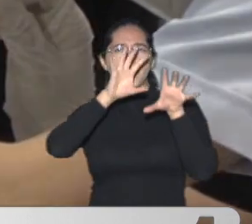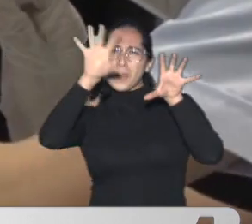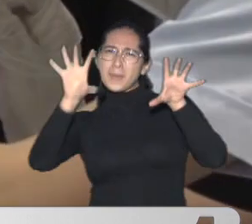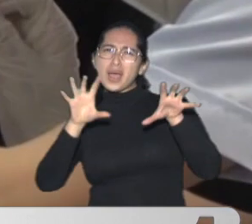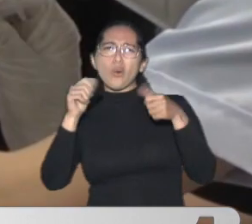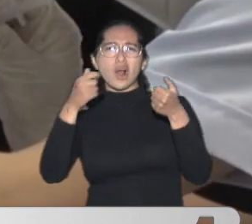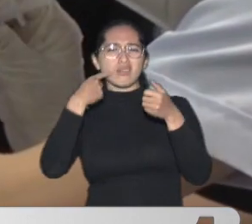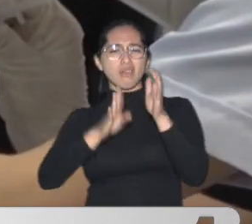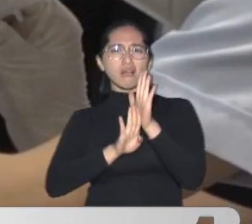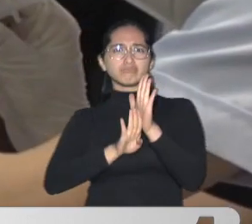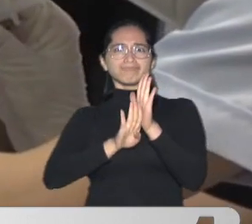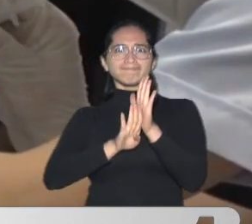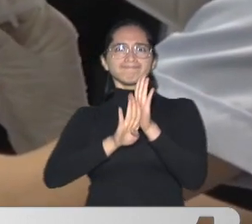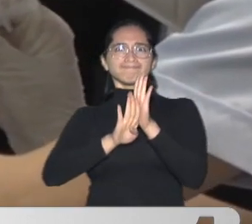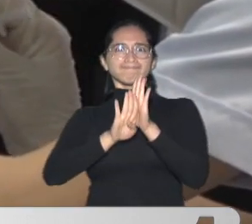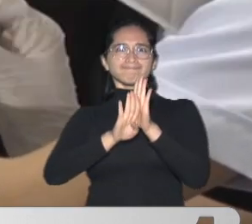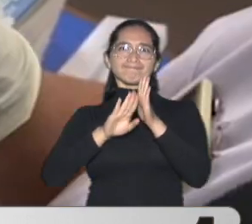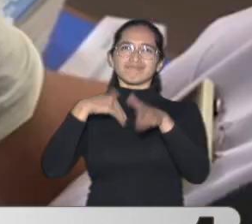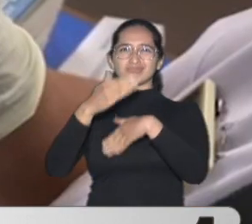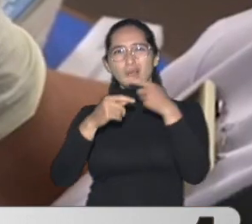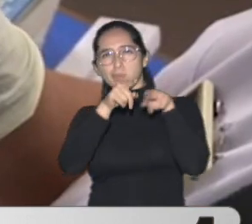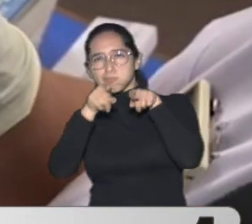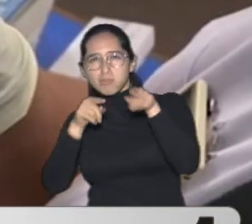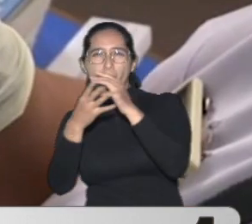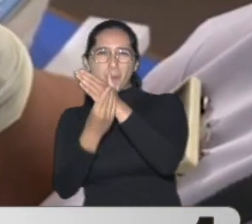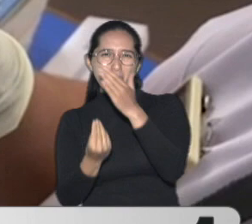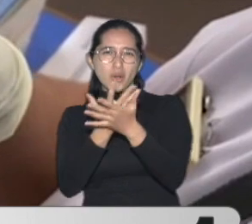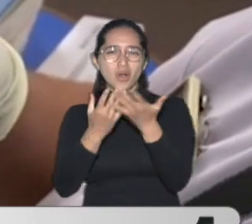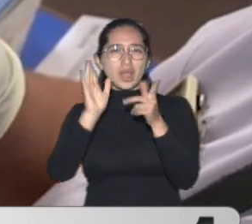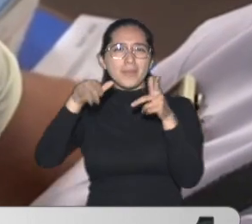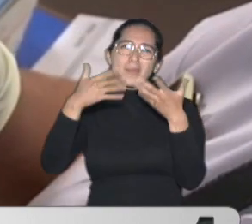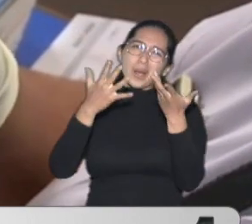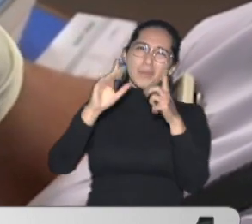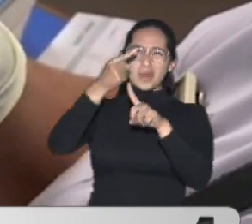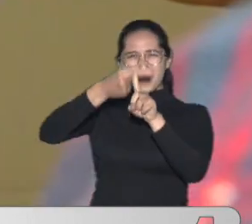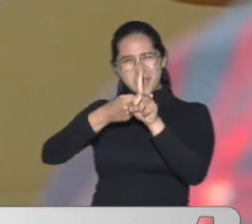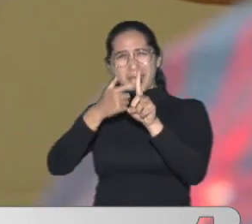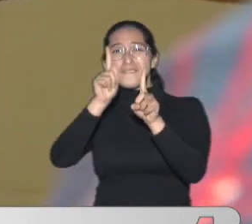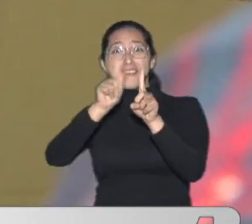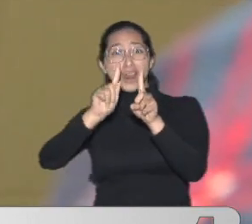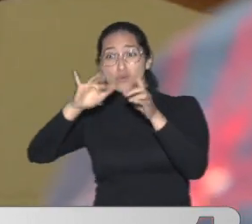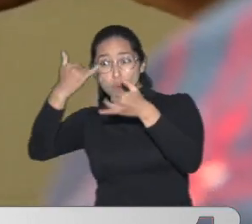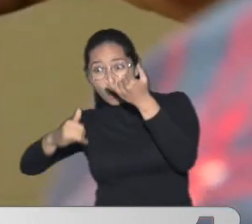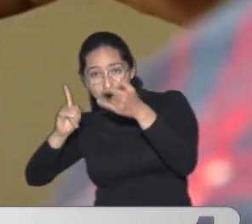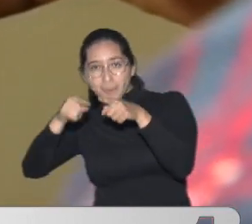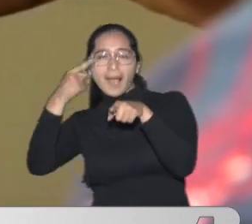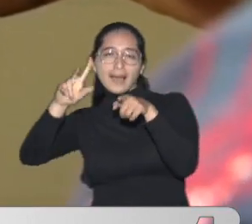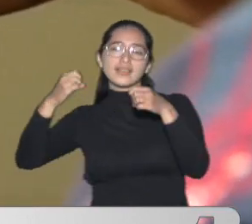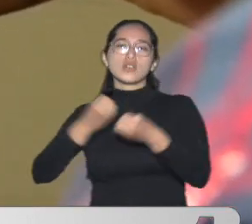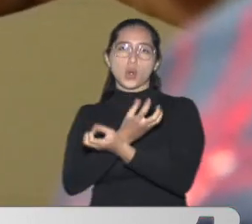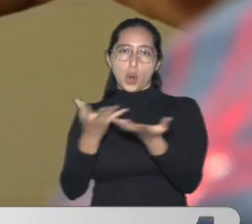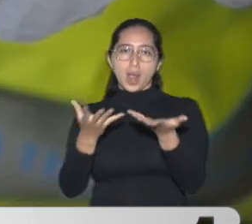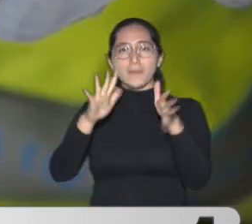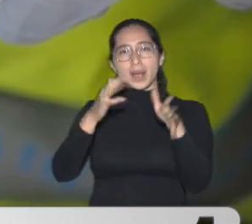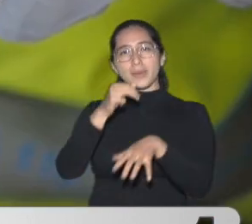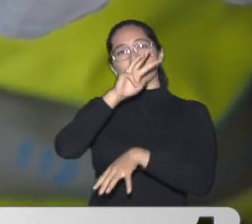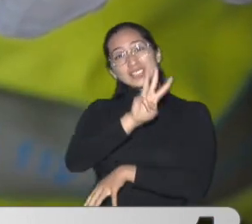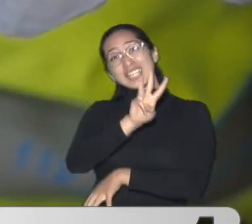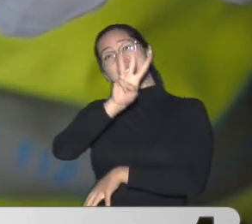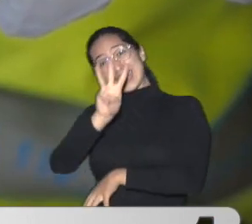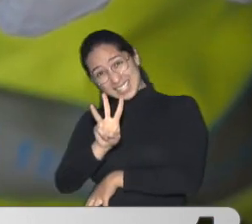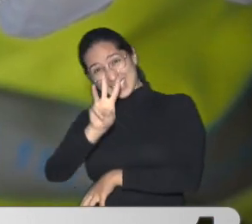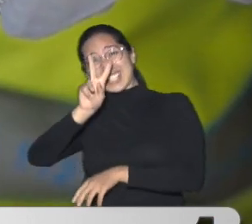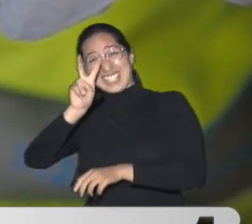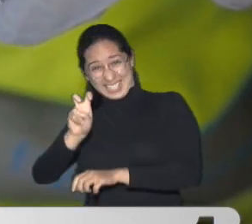desarrollo Comenzará la distribución De sus primeras dosis A finales de febrero COVAX Tiene previsto Entregar 337 millones